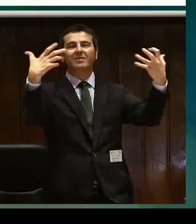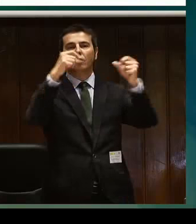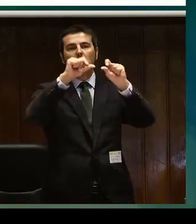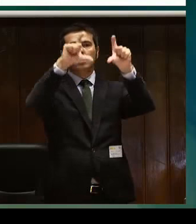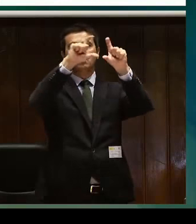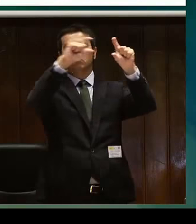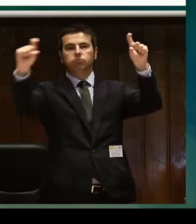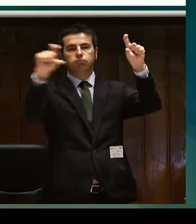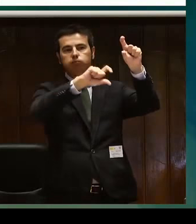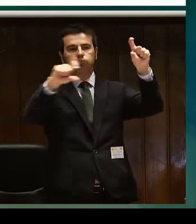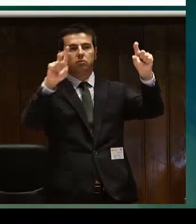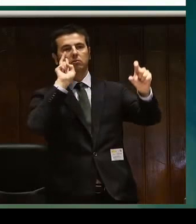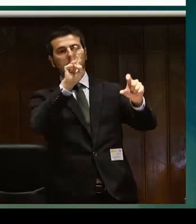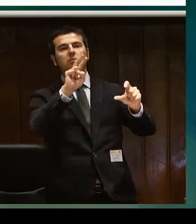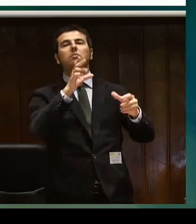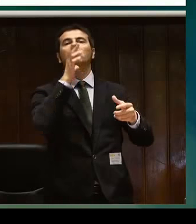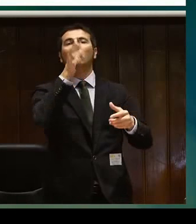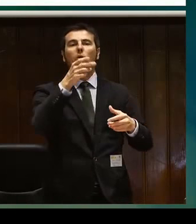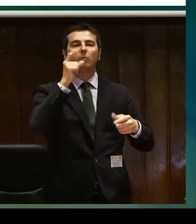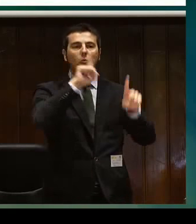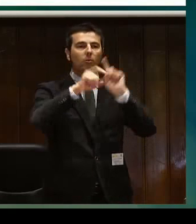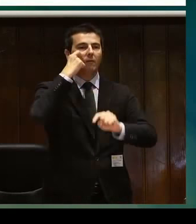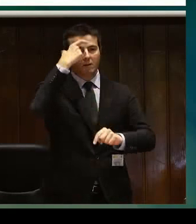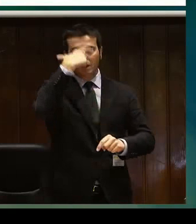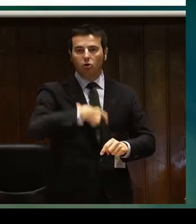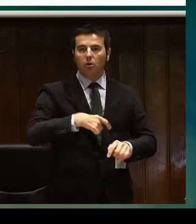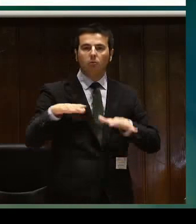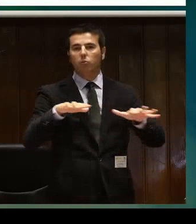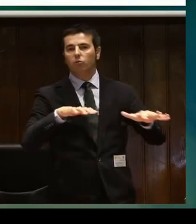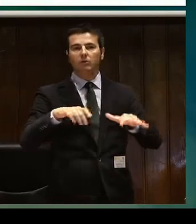visualmente y las letras deben ser mayúsculas.